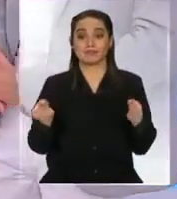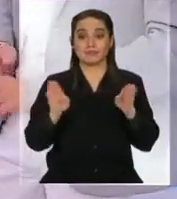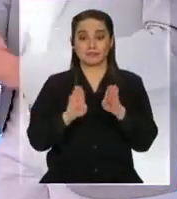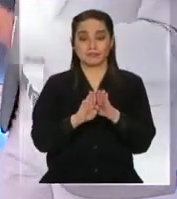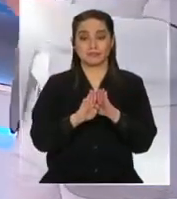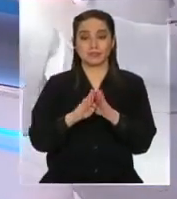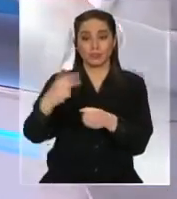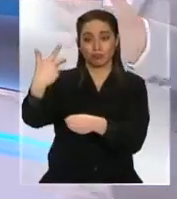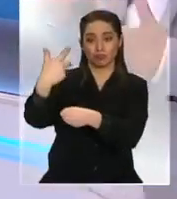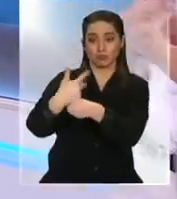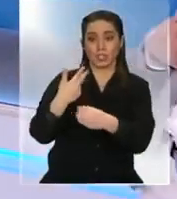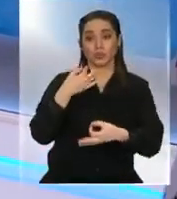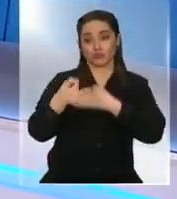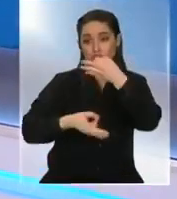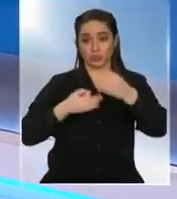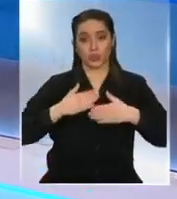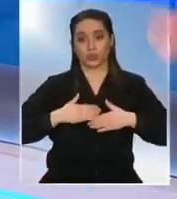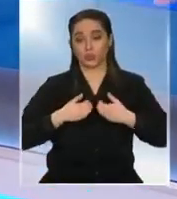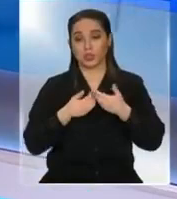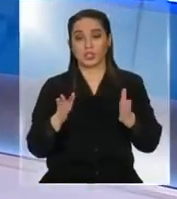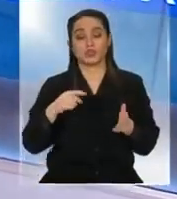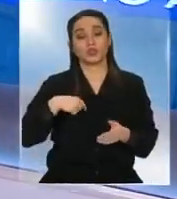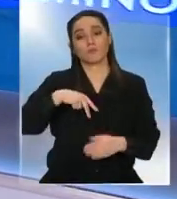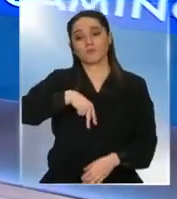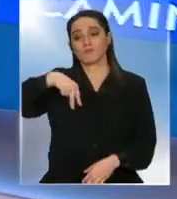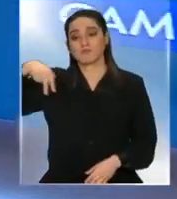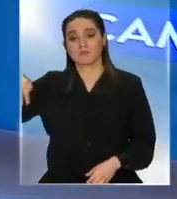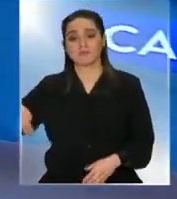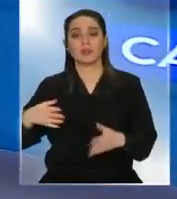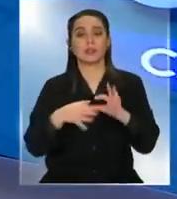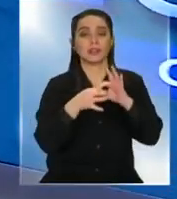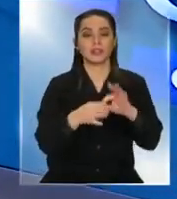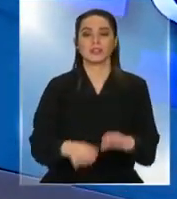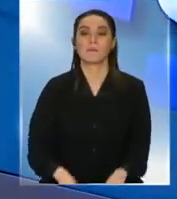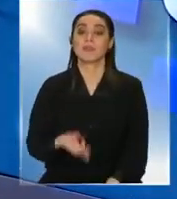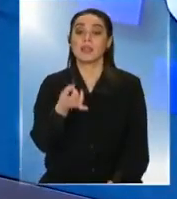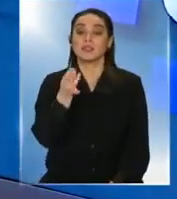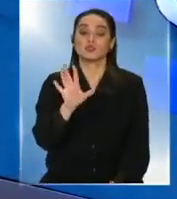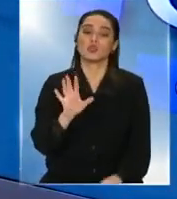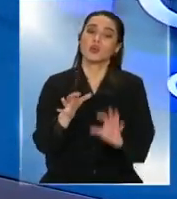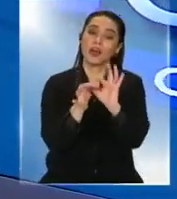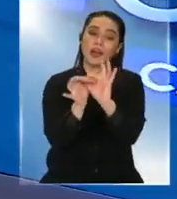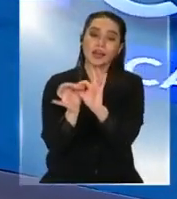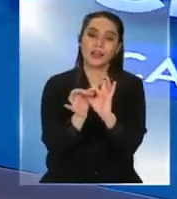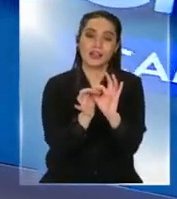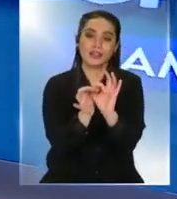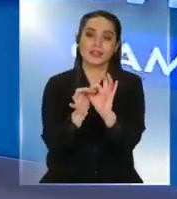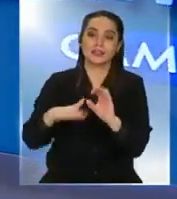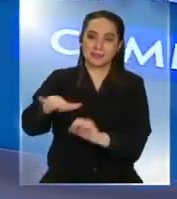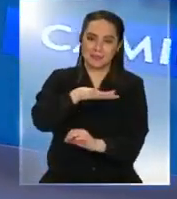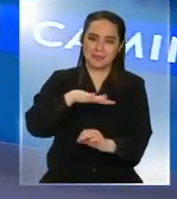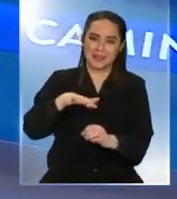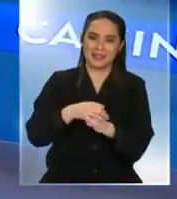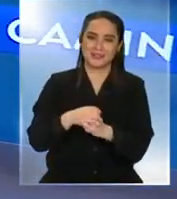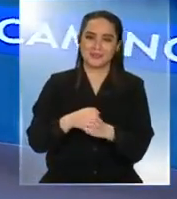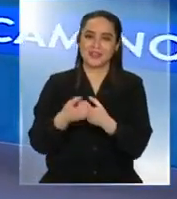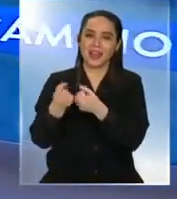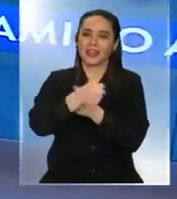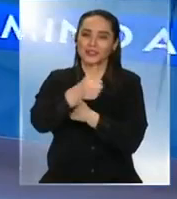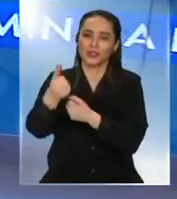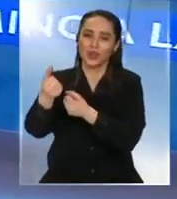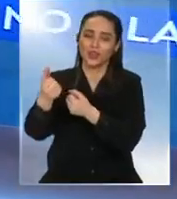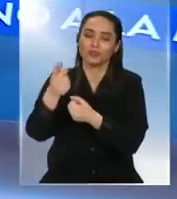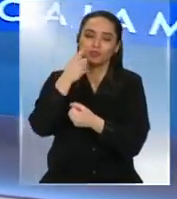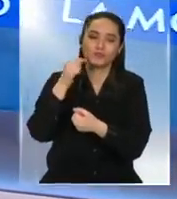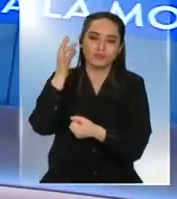la cámara para que digas lo que quiera yo me retiro de este escenario el escenario es tuyo Gracias Bueno, solo agradecer el espacio invitar a todas